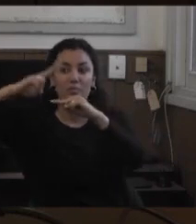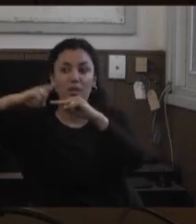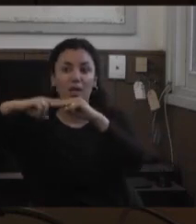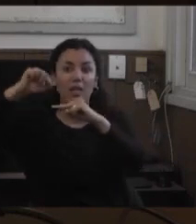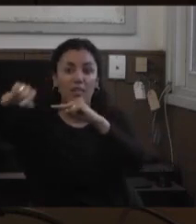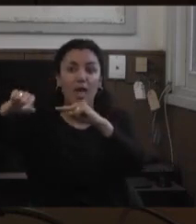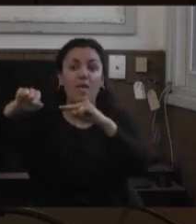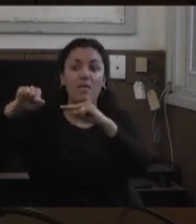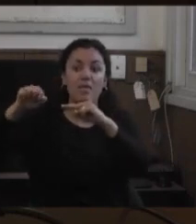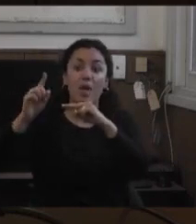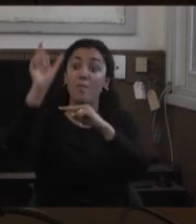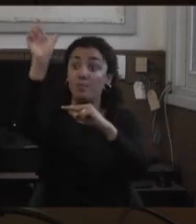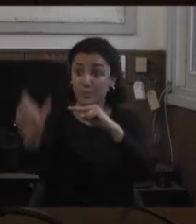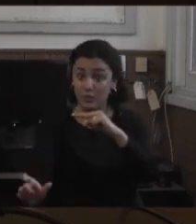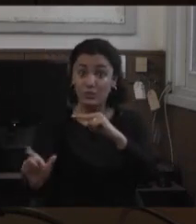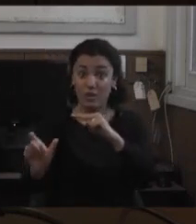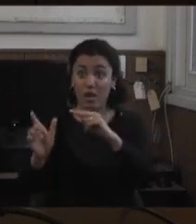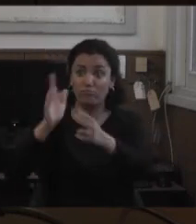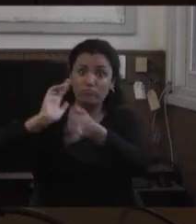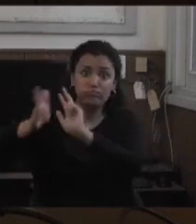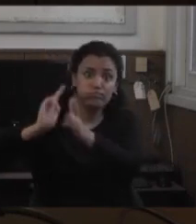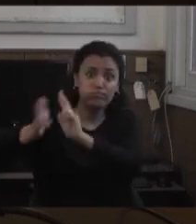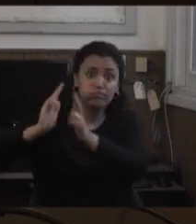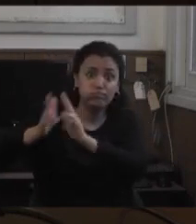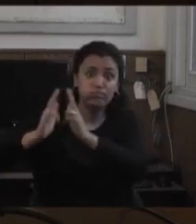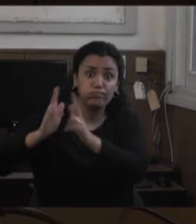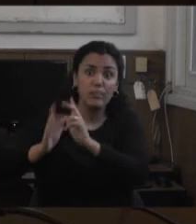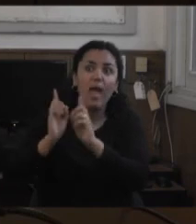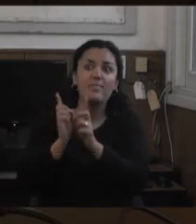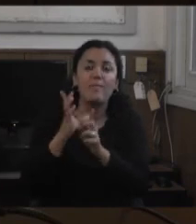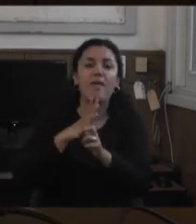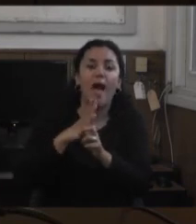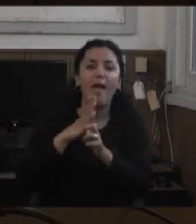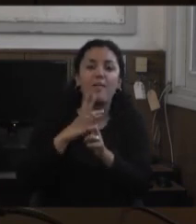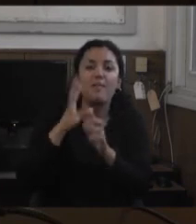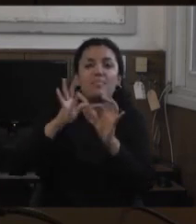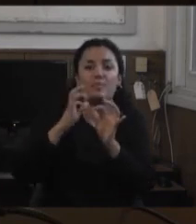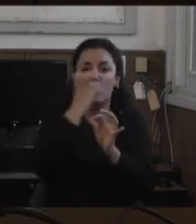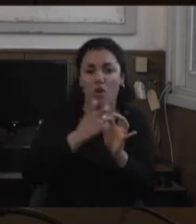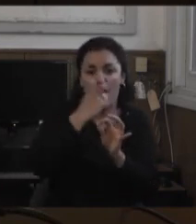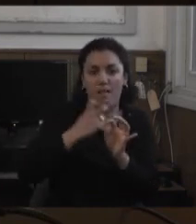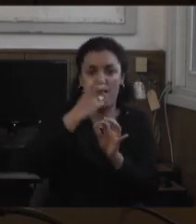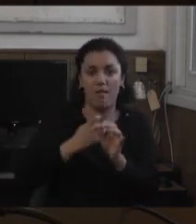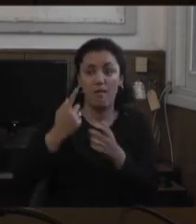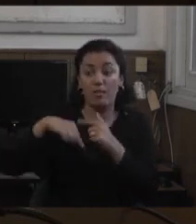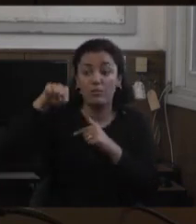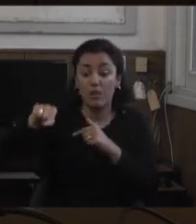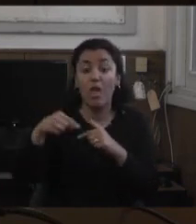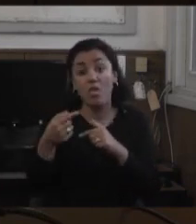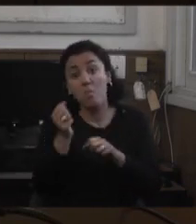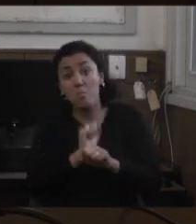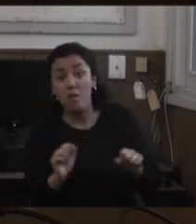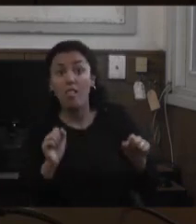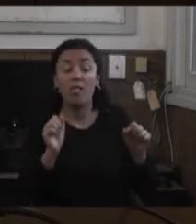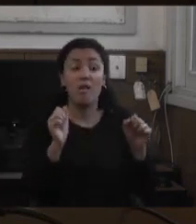perdón a una persona hablando en lengua de señas y a escucharlo puede sonar novedoso que suene novedoso que empiece desde el